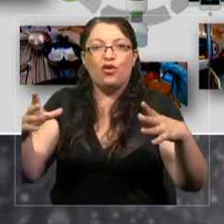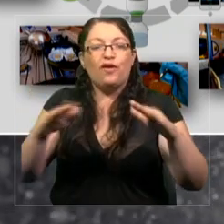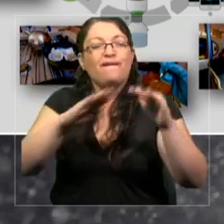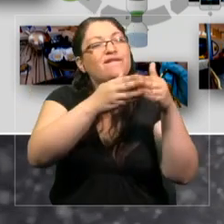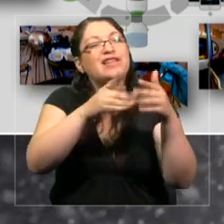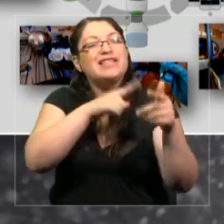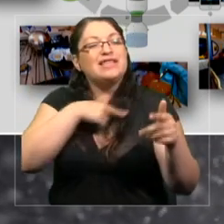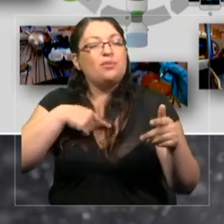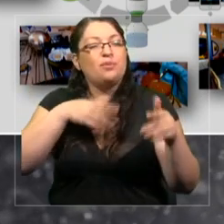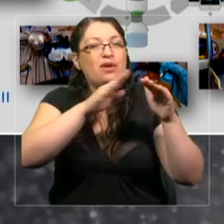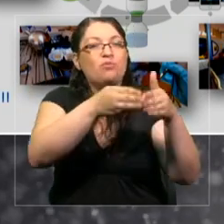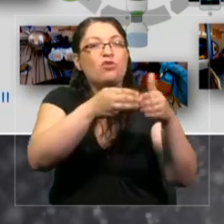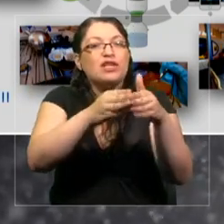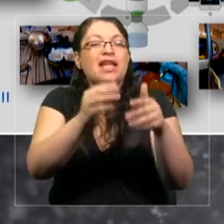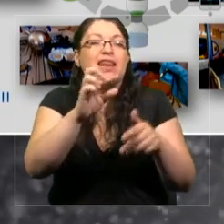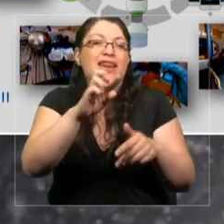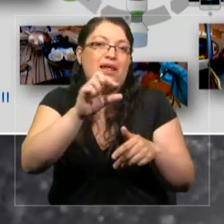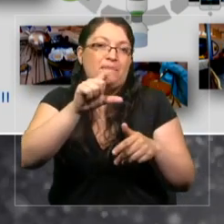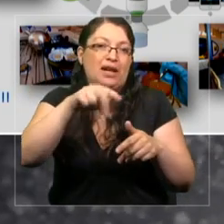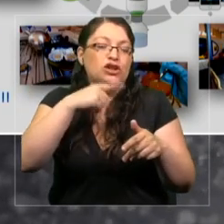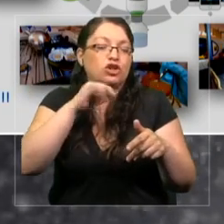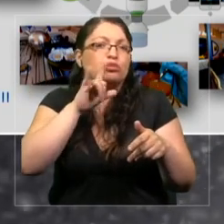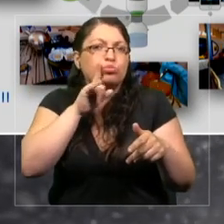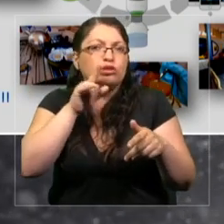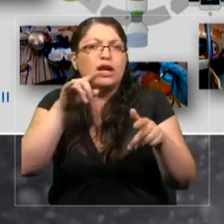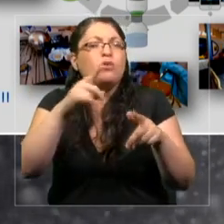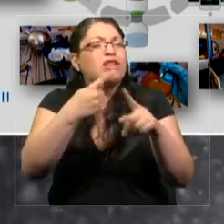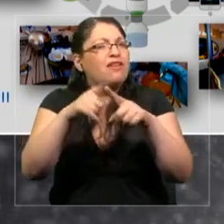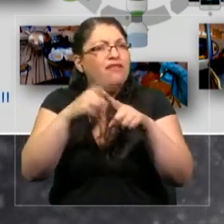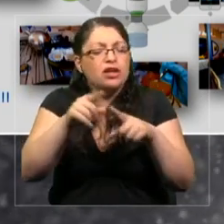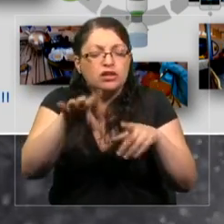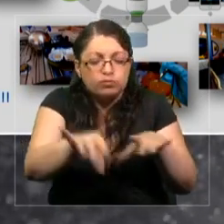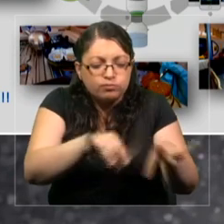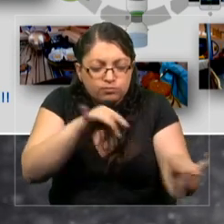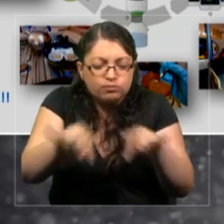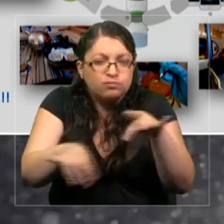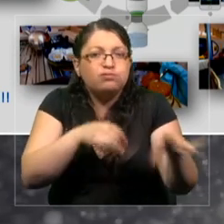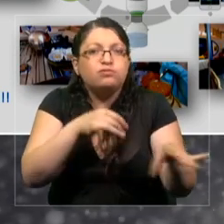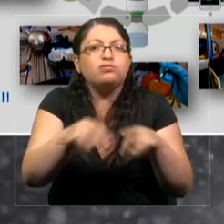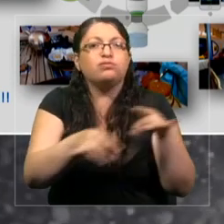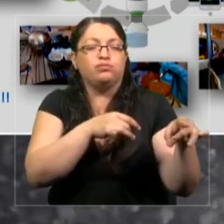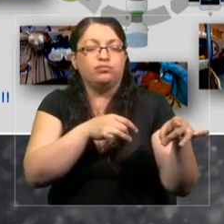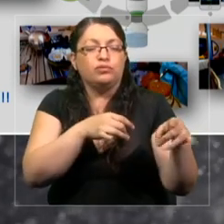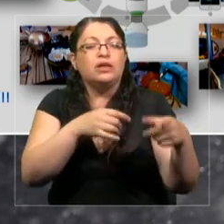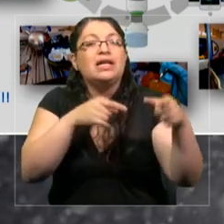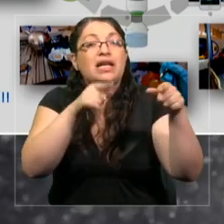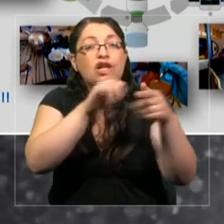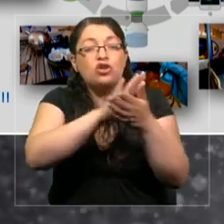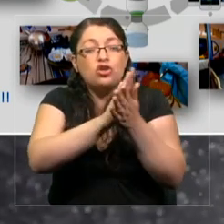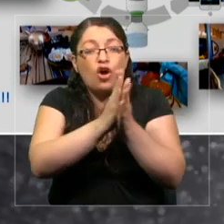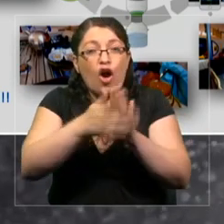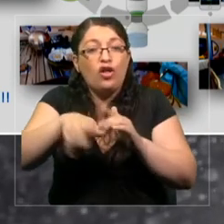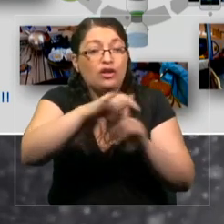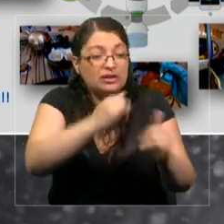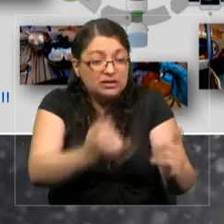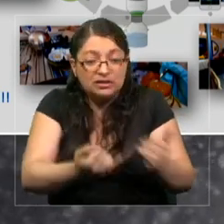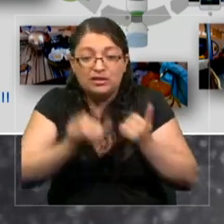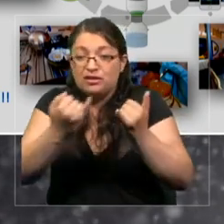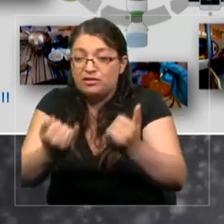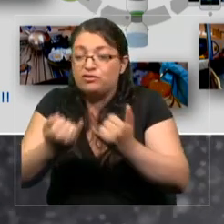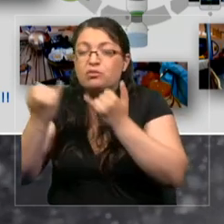obtuvimos muestras de Plankton y obtuvimos toda esta información en 12 meses